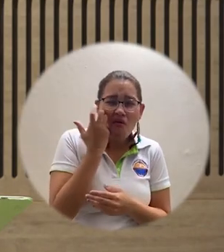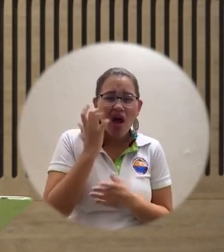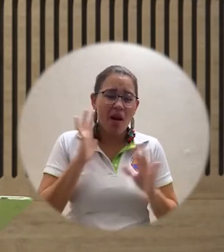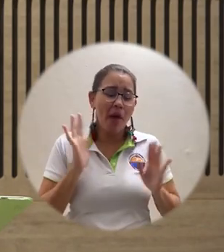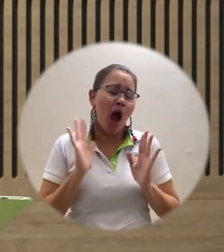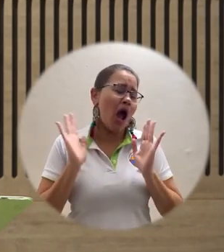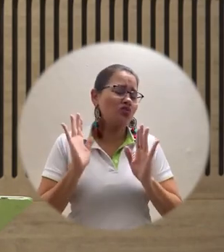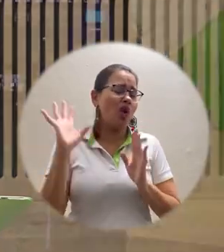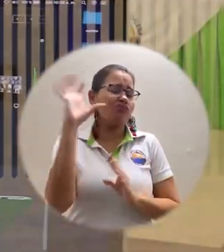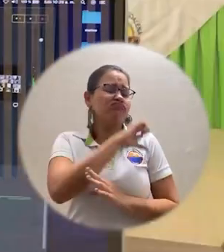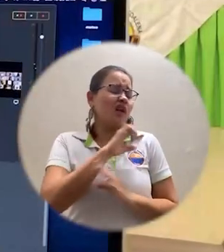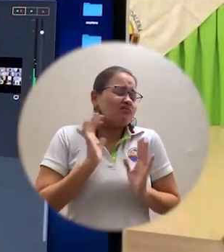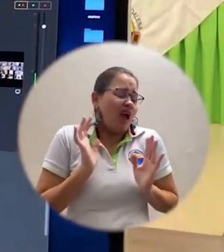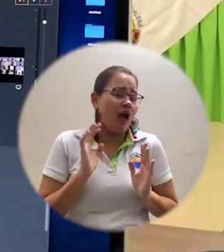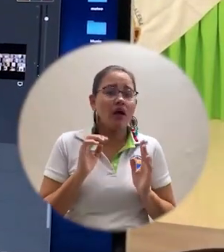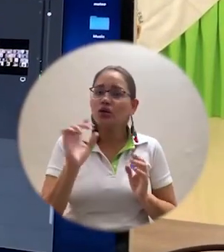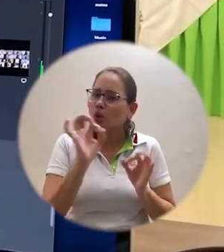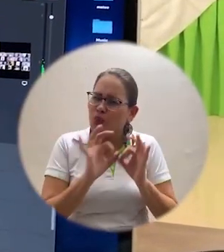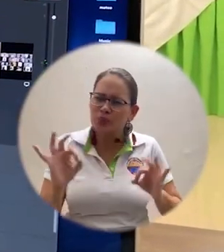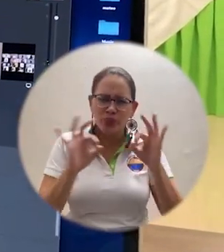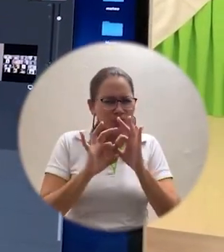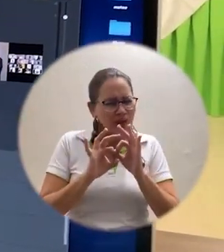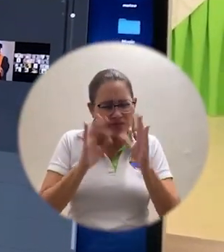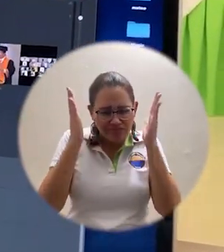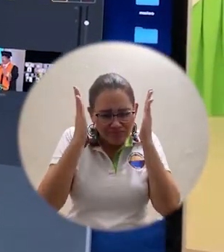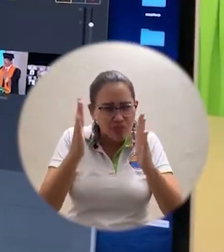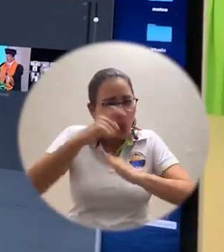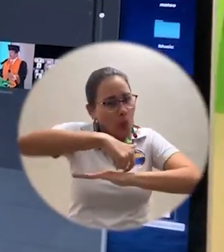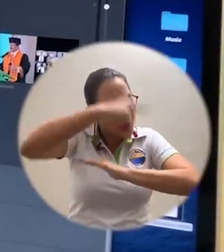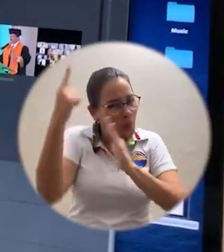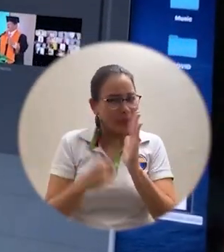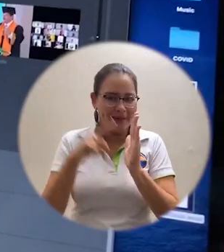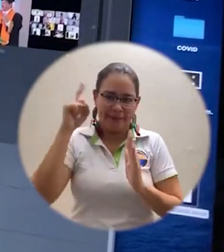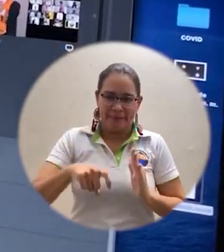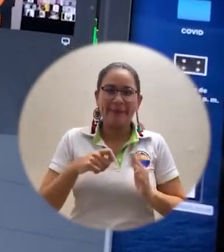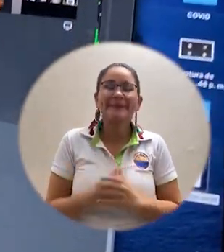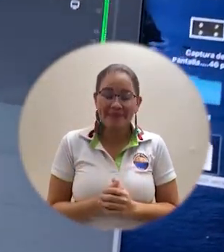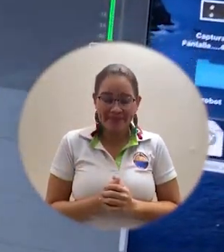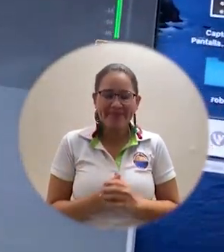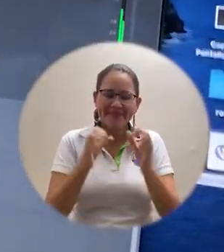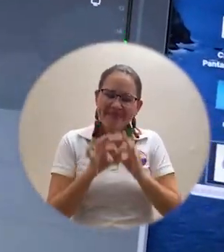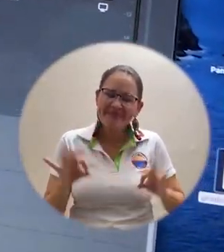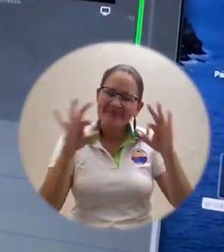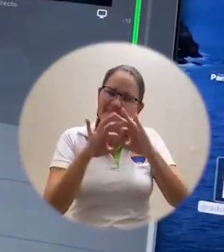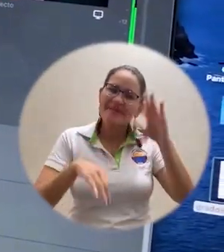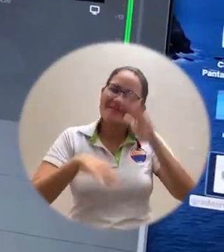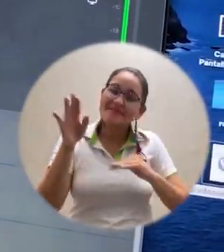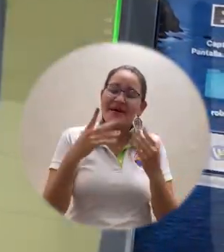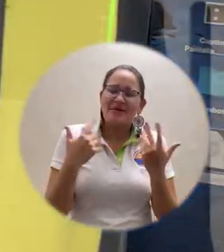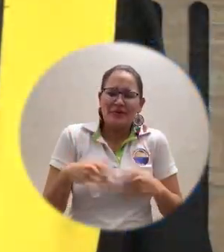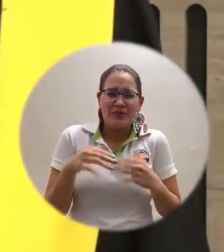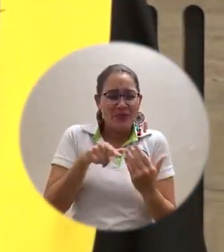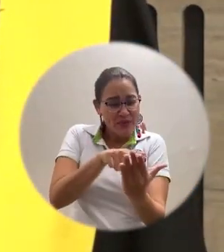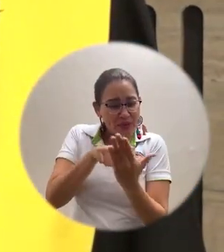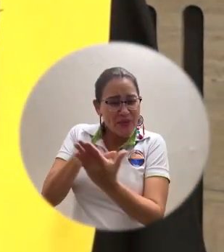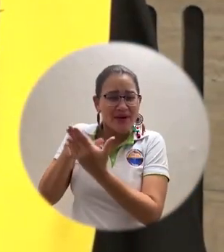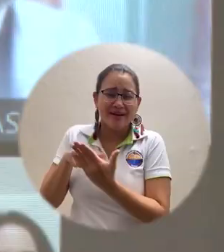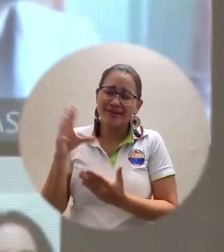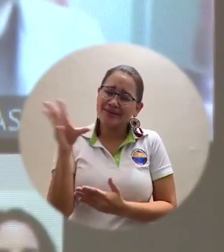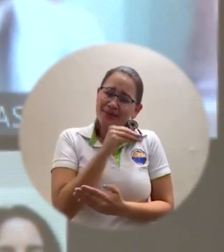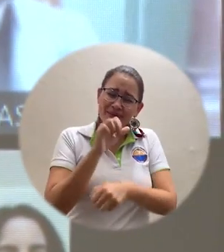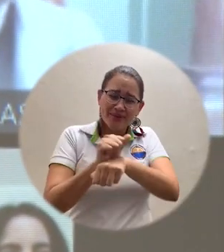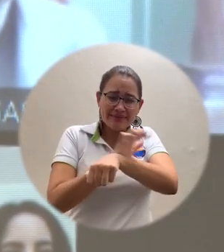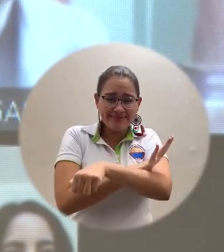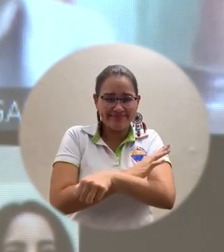síntomas y requiere una dimensión y una valoración integral. Lo más emotivo de esta innovadora experiencia es ver la satisfacción de los profesionales de la